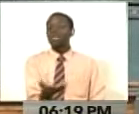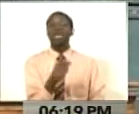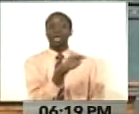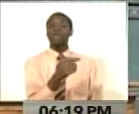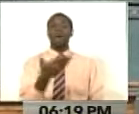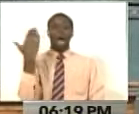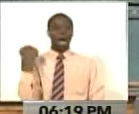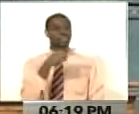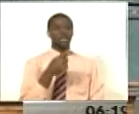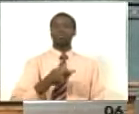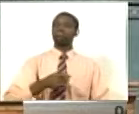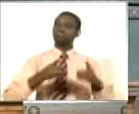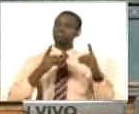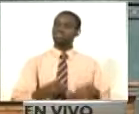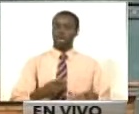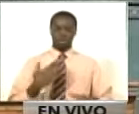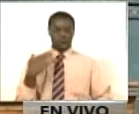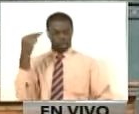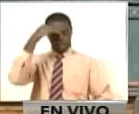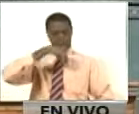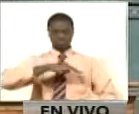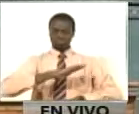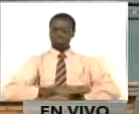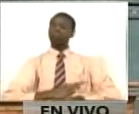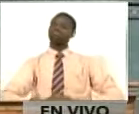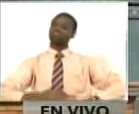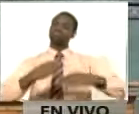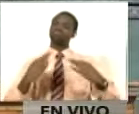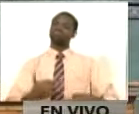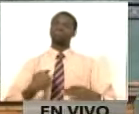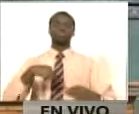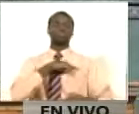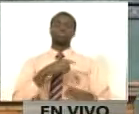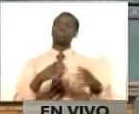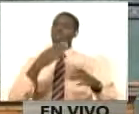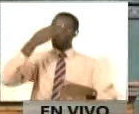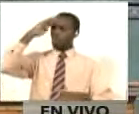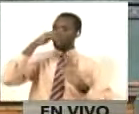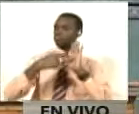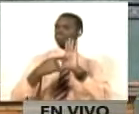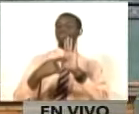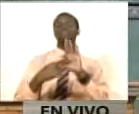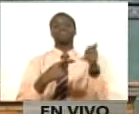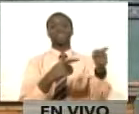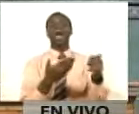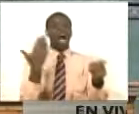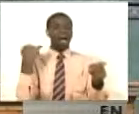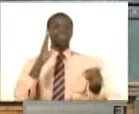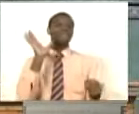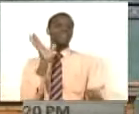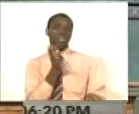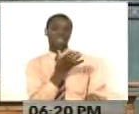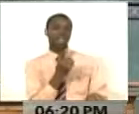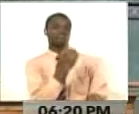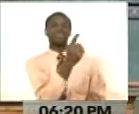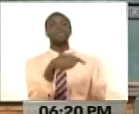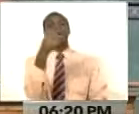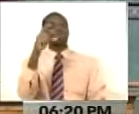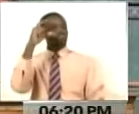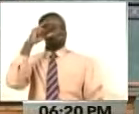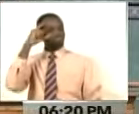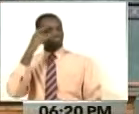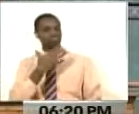histórica, moral y ética que ha dado un pueblo al frente el comandante Fidel Castro, el presidente Raúl Castro